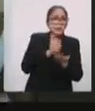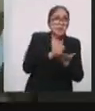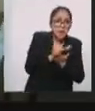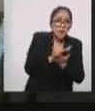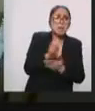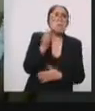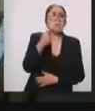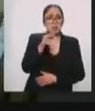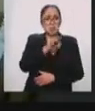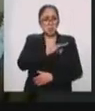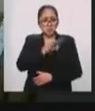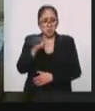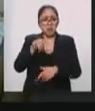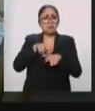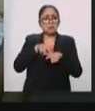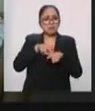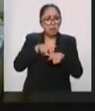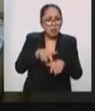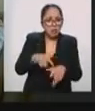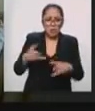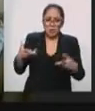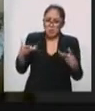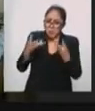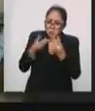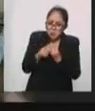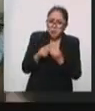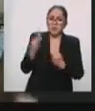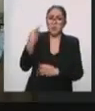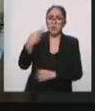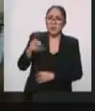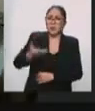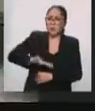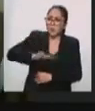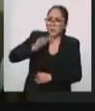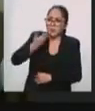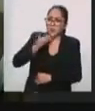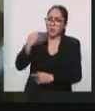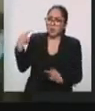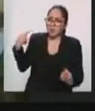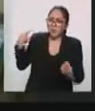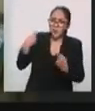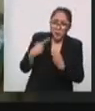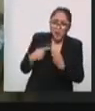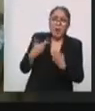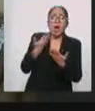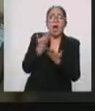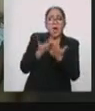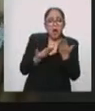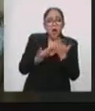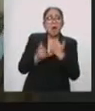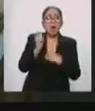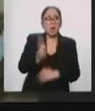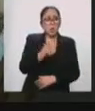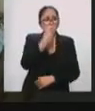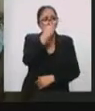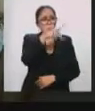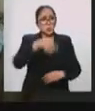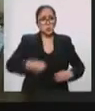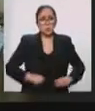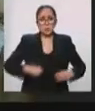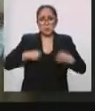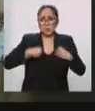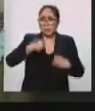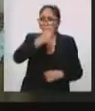manteniendo nuestras tradiciones, necesitamos pues seguir con nuestra vida, pero ahora en esta nueva normalidad, ¿no? Entonces,